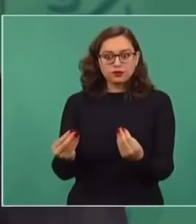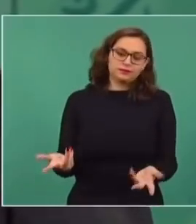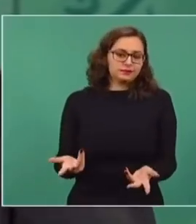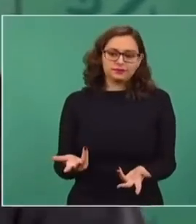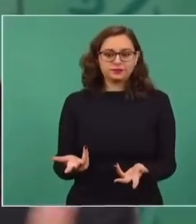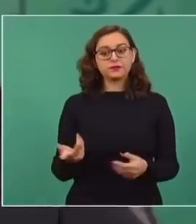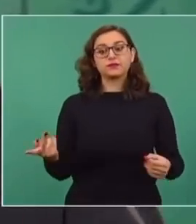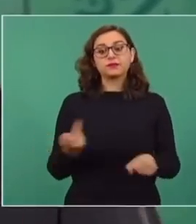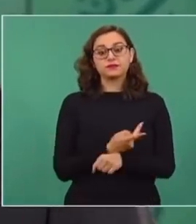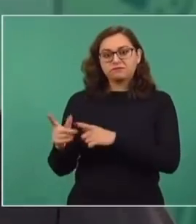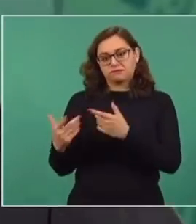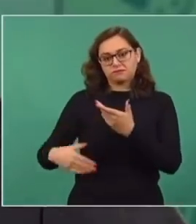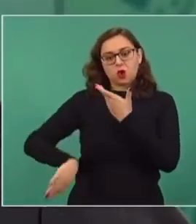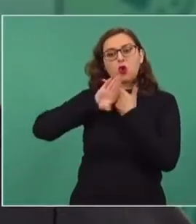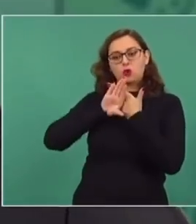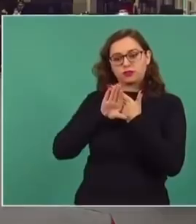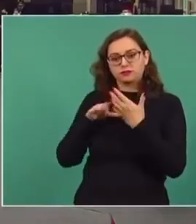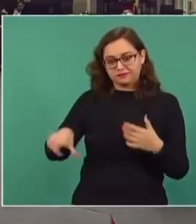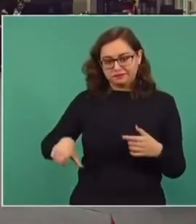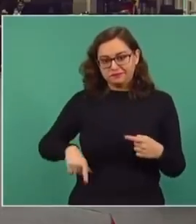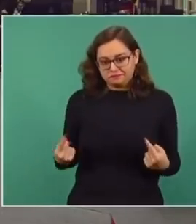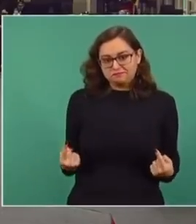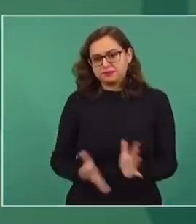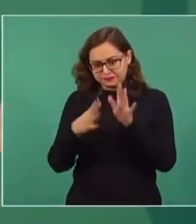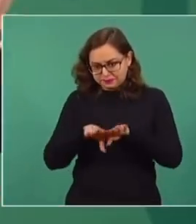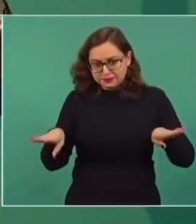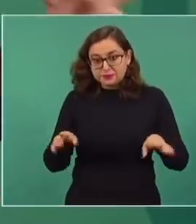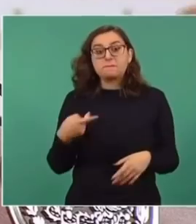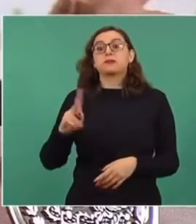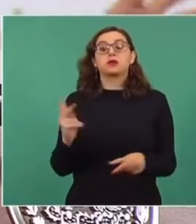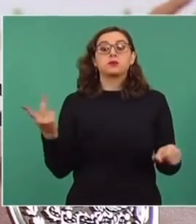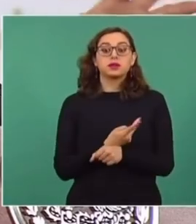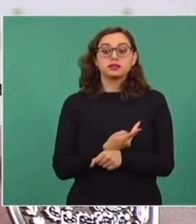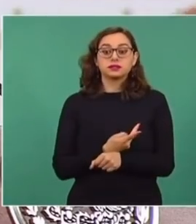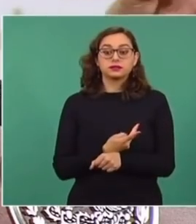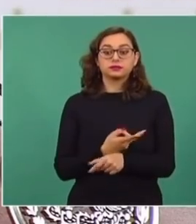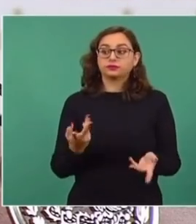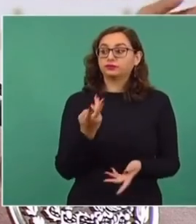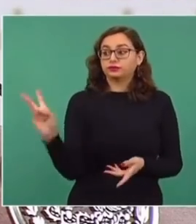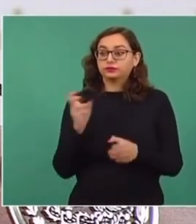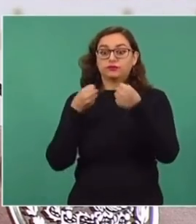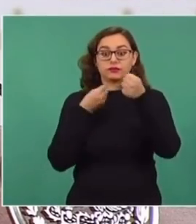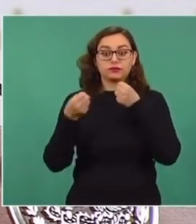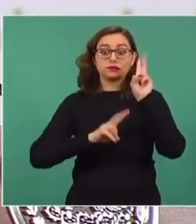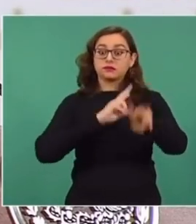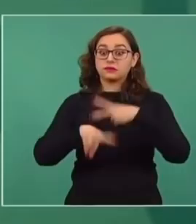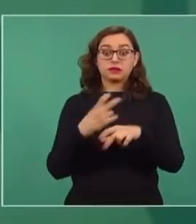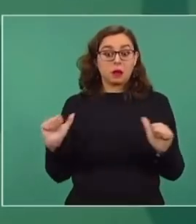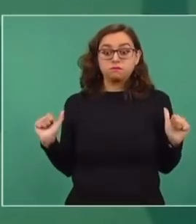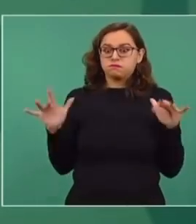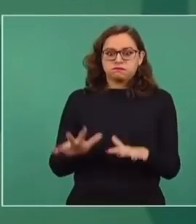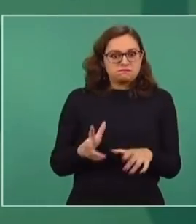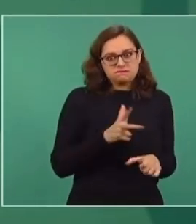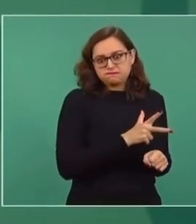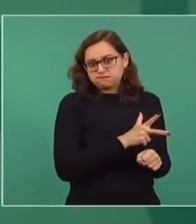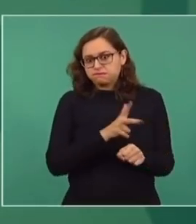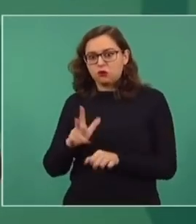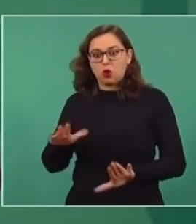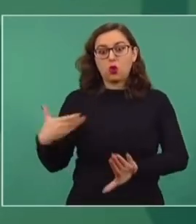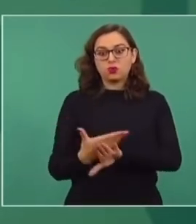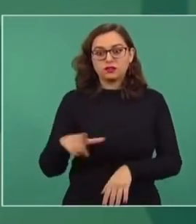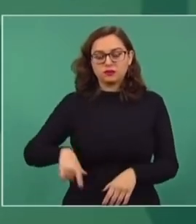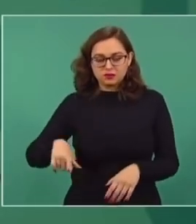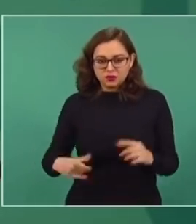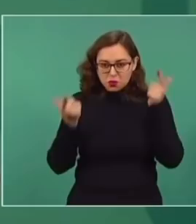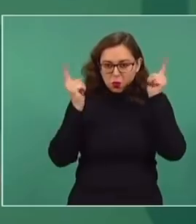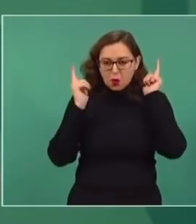con los medios, que son de dominio público, diferencias, pues políticas, pues los medios quisieran nuestros adversarios que